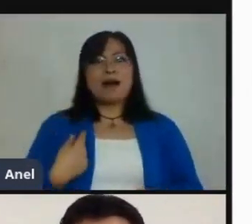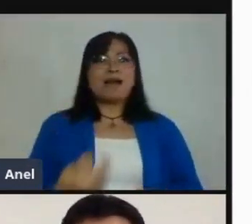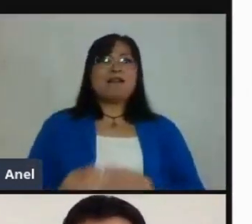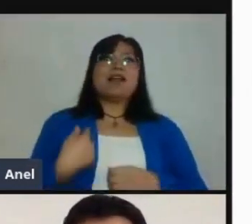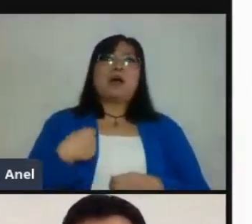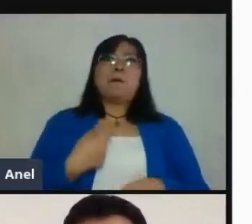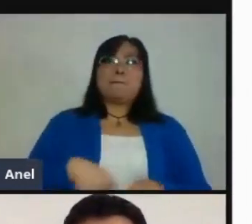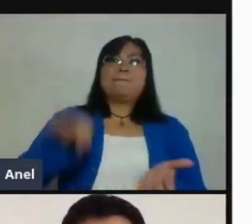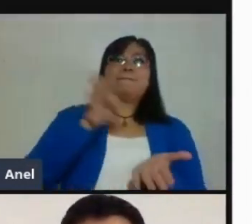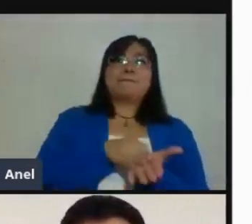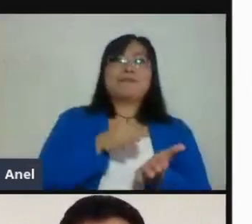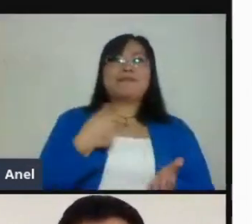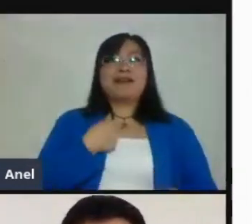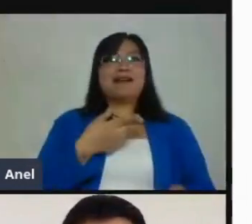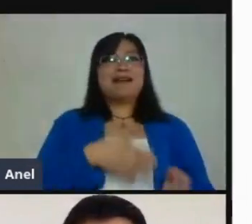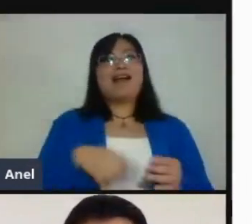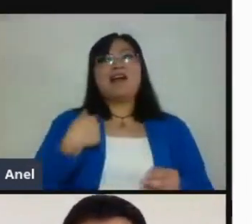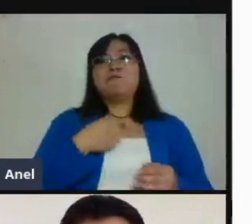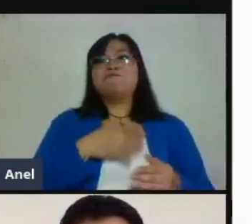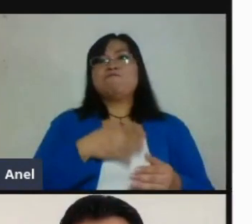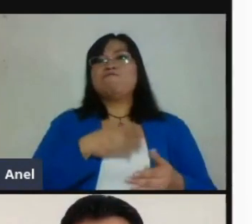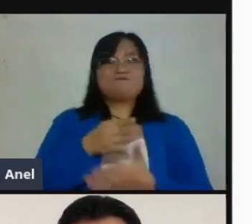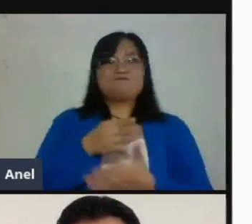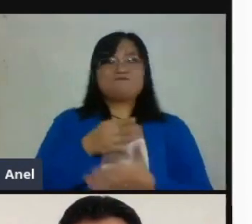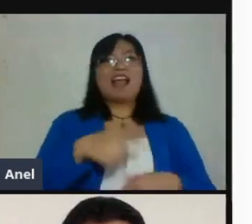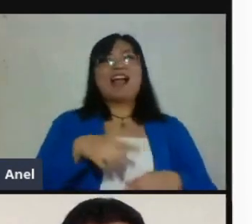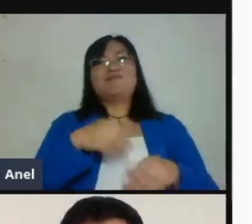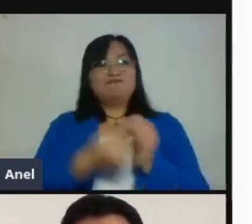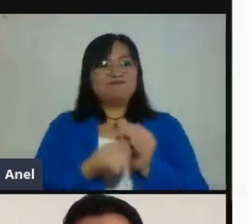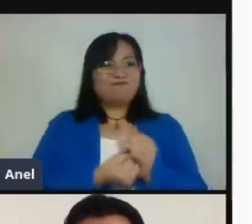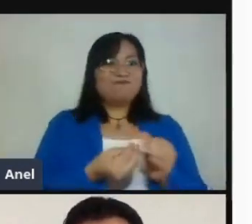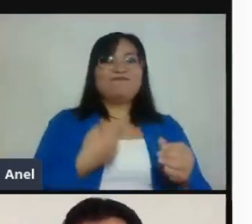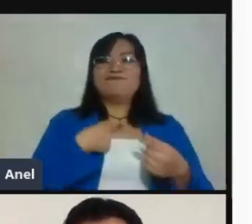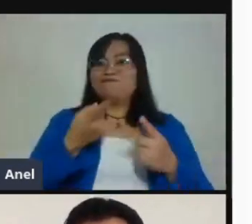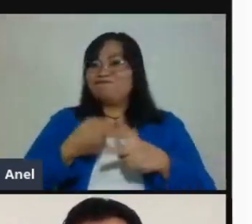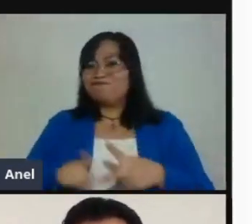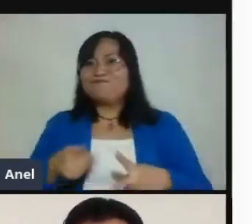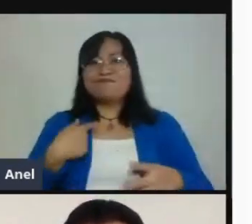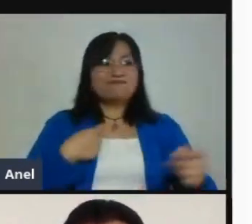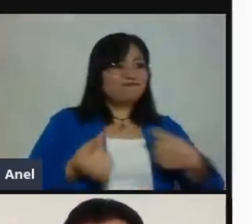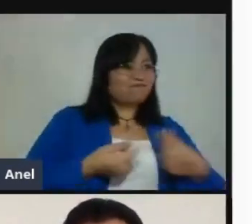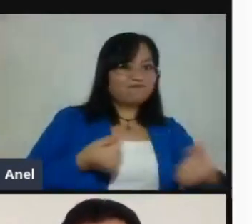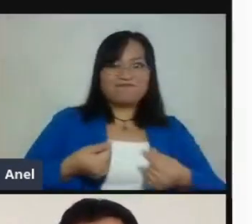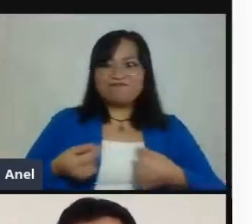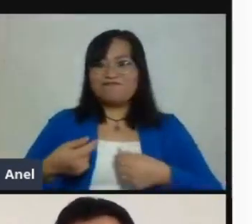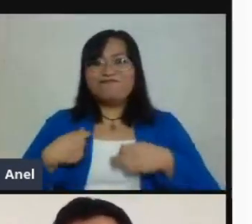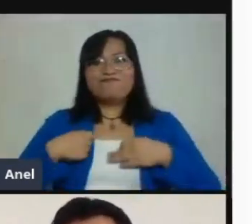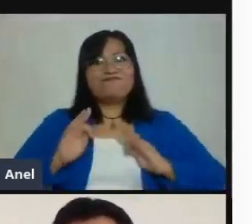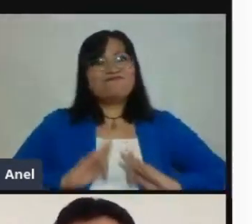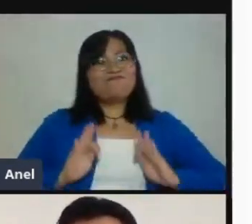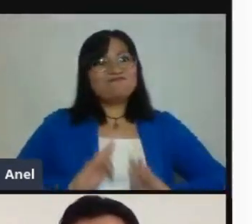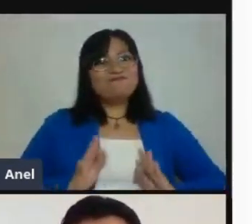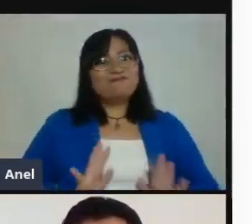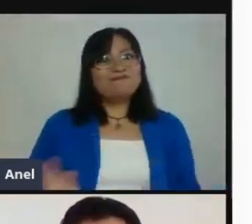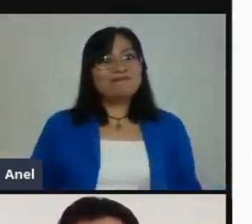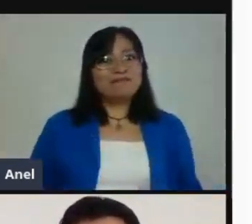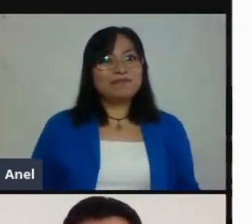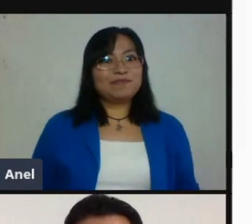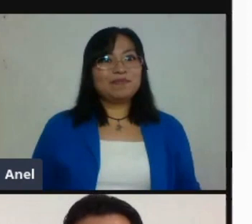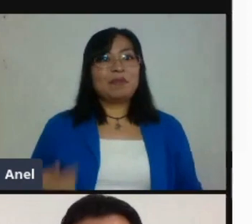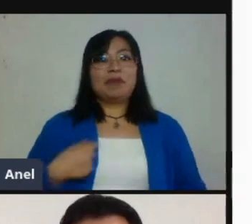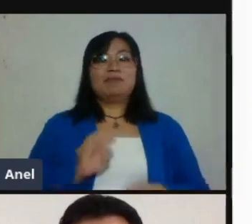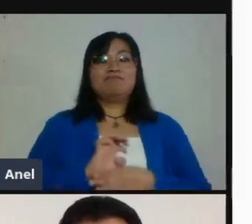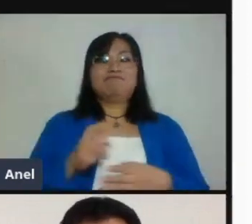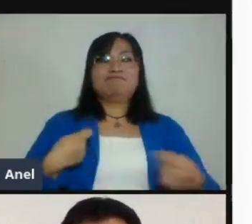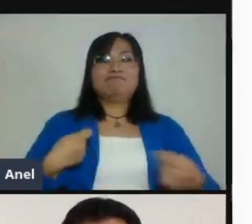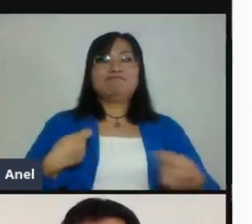recomiendo. Y es parte mucho de la cultura que tenemos que buscar. Tenemos que tener una estabilidad para después buscar